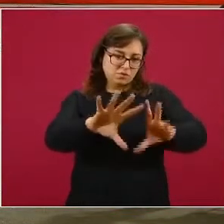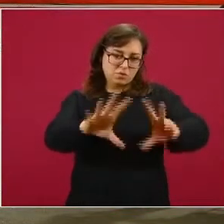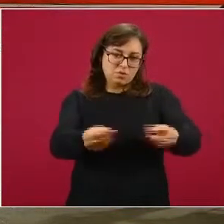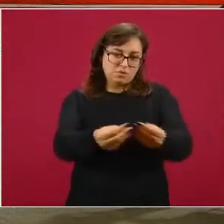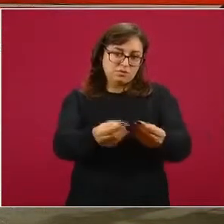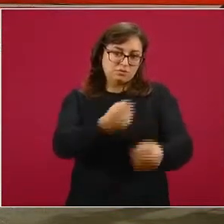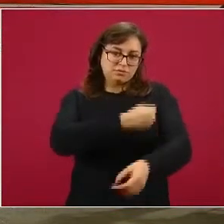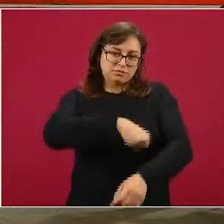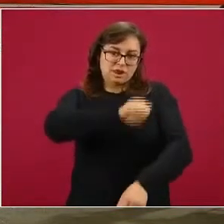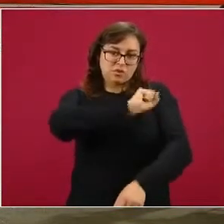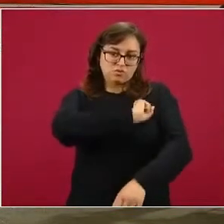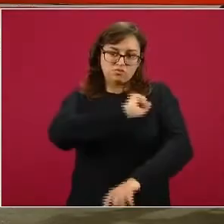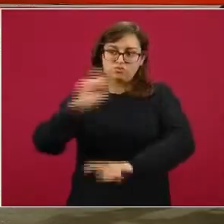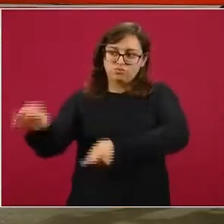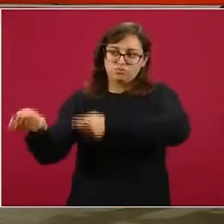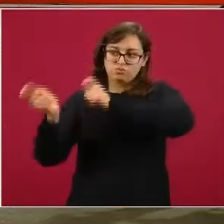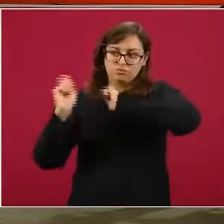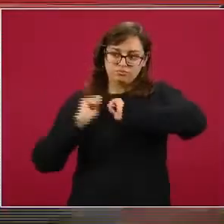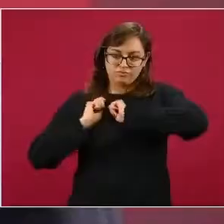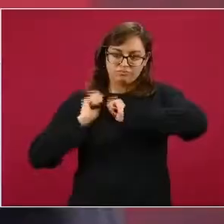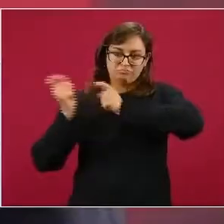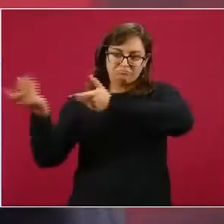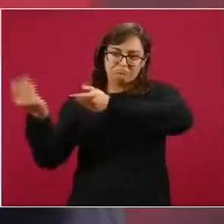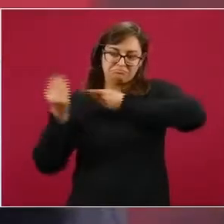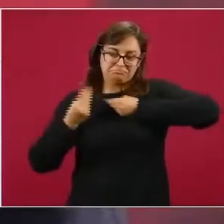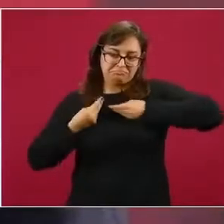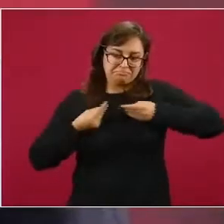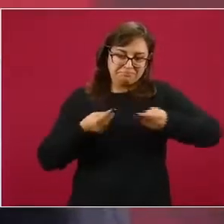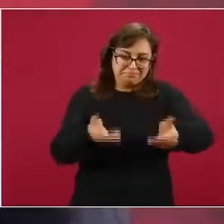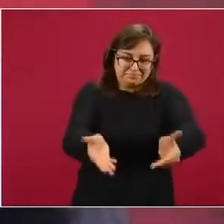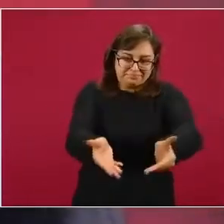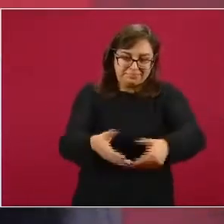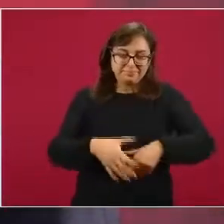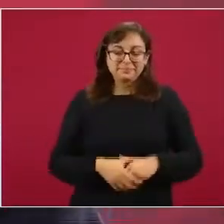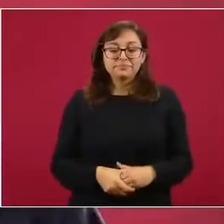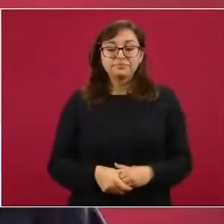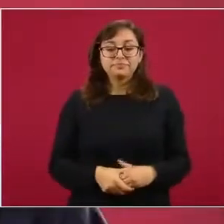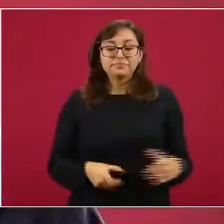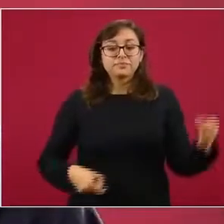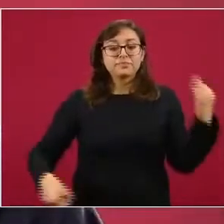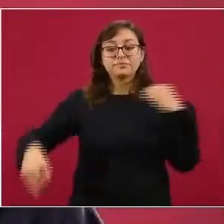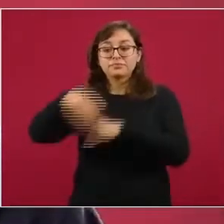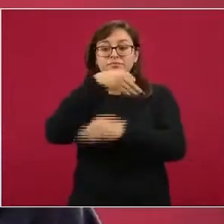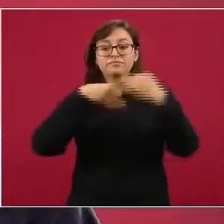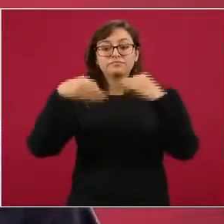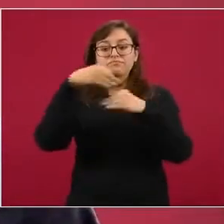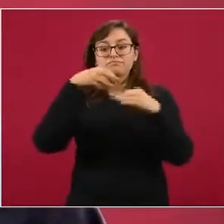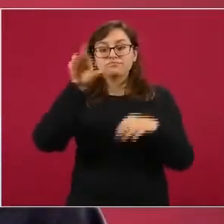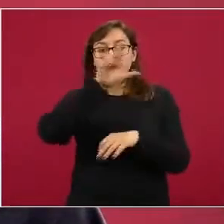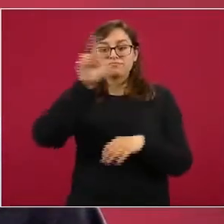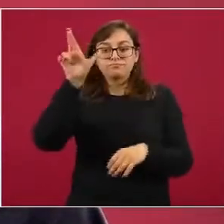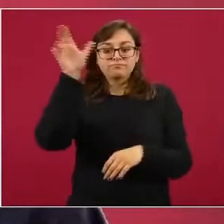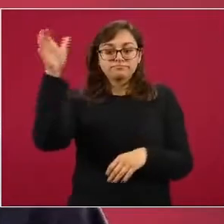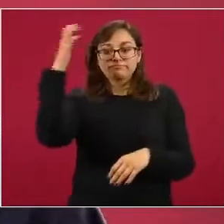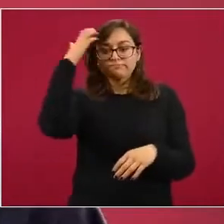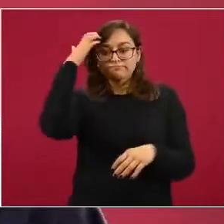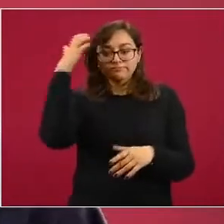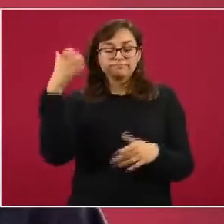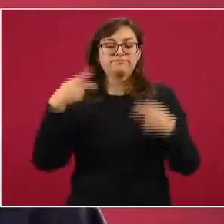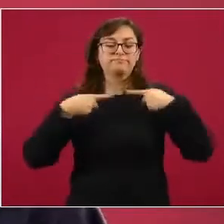Y es un reconocimiento, y por eso aprecio la pregunta para poderlo decir en público, a todas y todos los